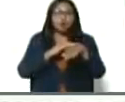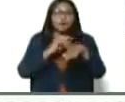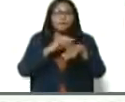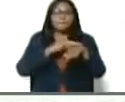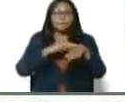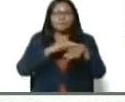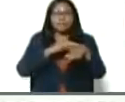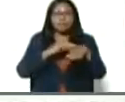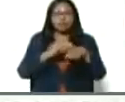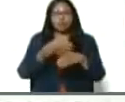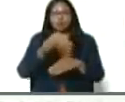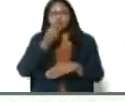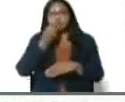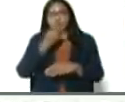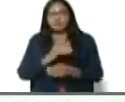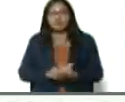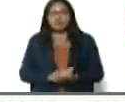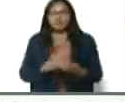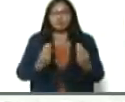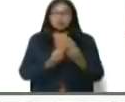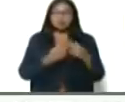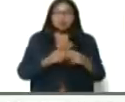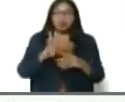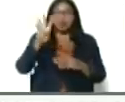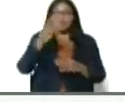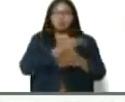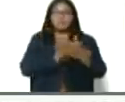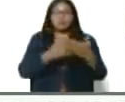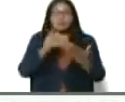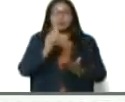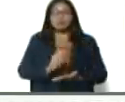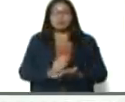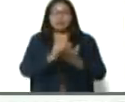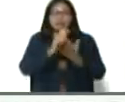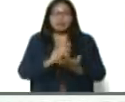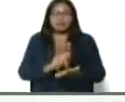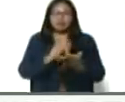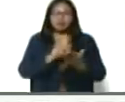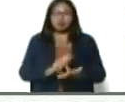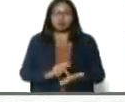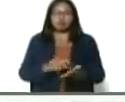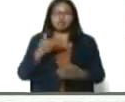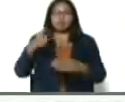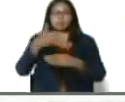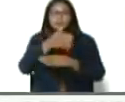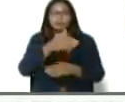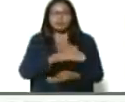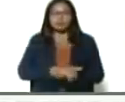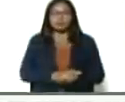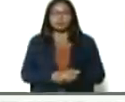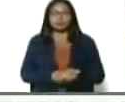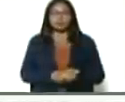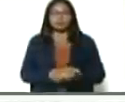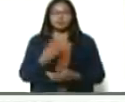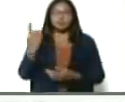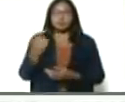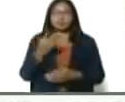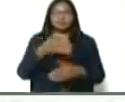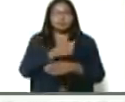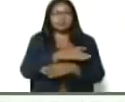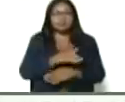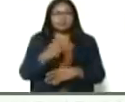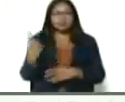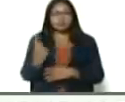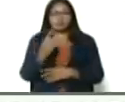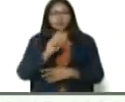Soteldo, estamos garantizando, más de, cuatro millones de kilos, de la proteína pesquera, no solamente, la sardina, sino,